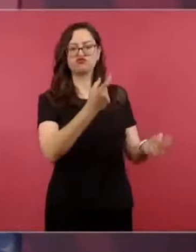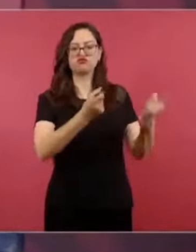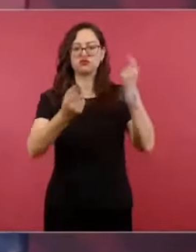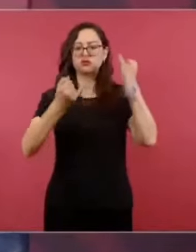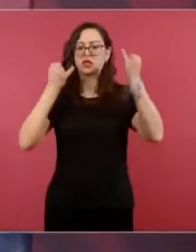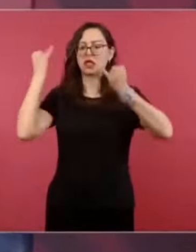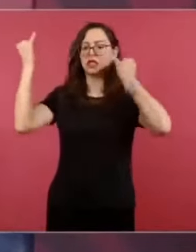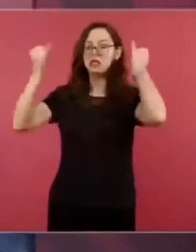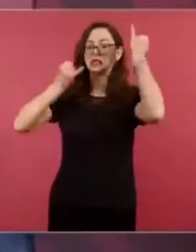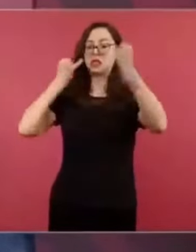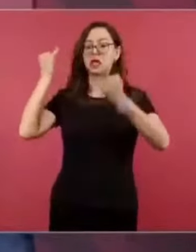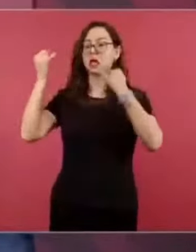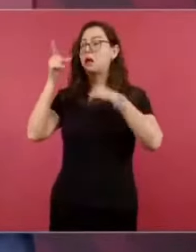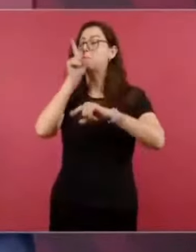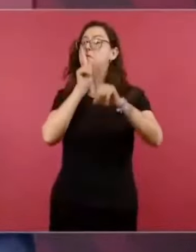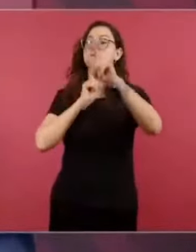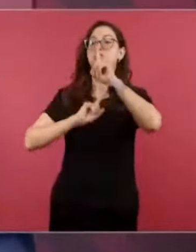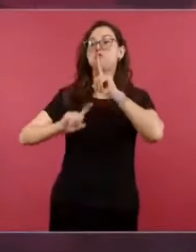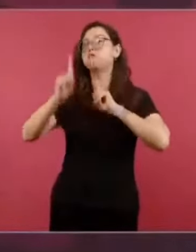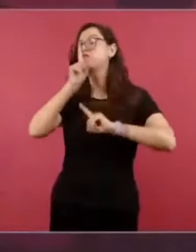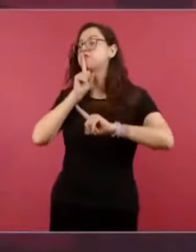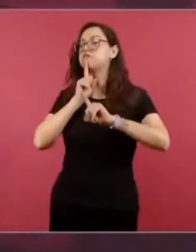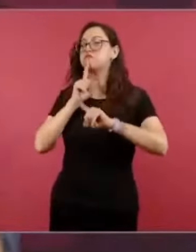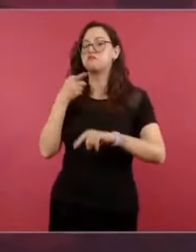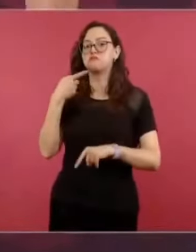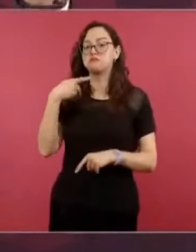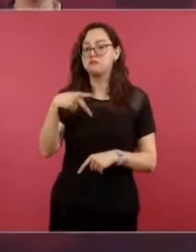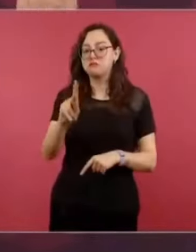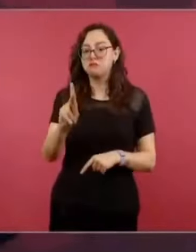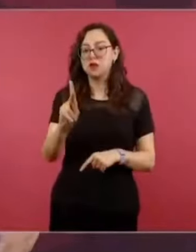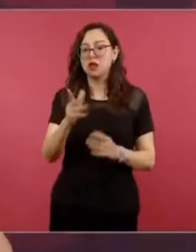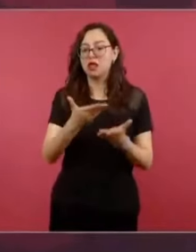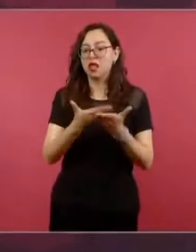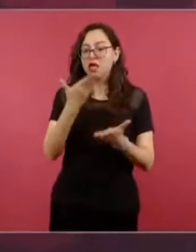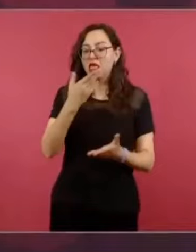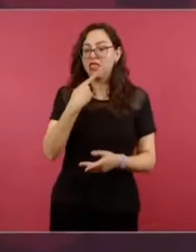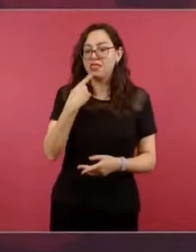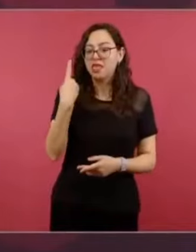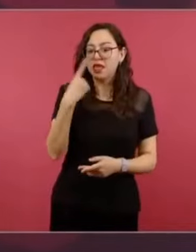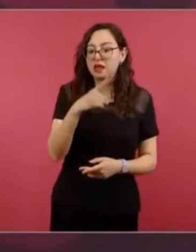muchas calumnias en este tiempo,